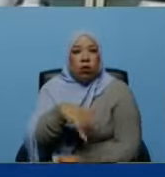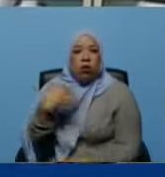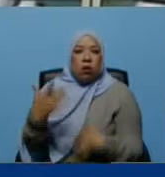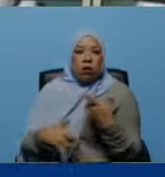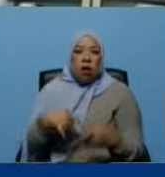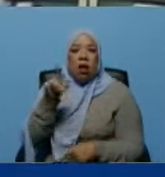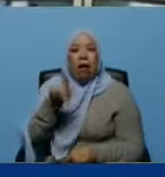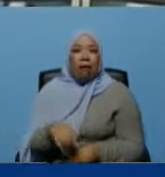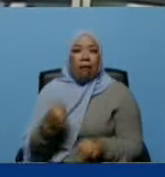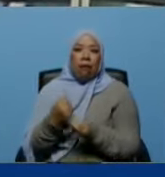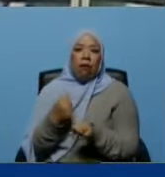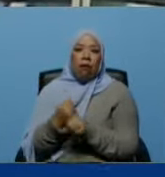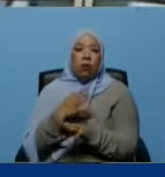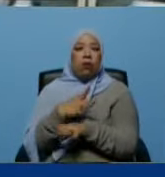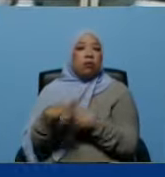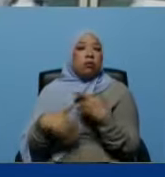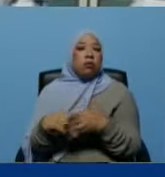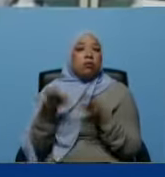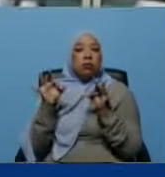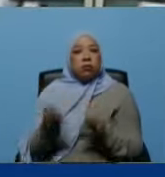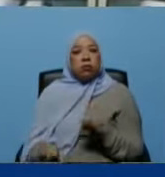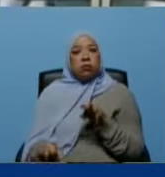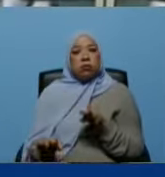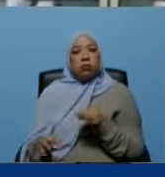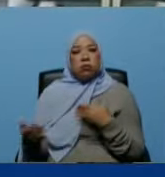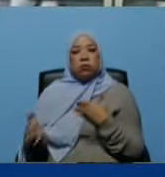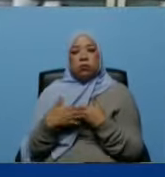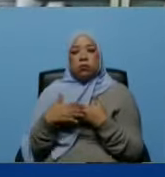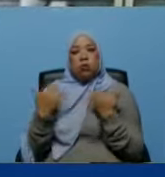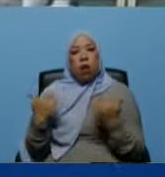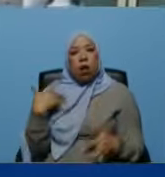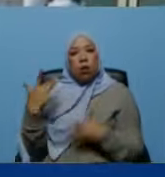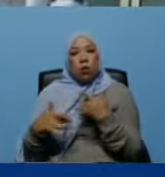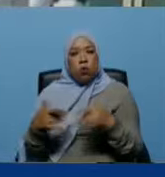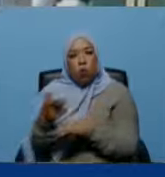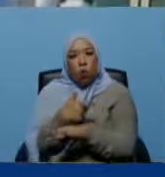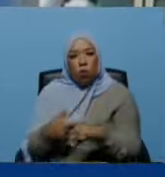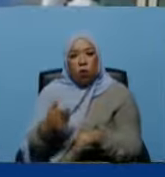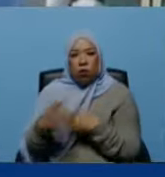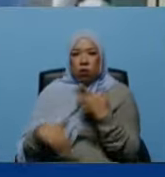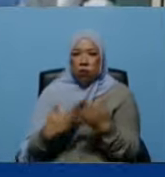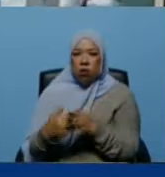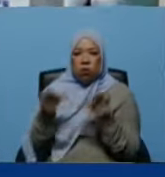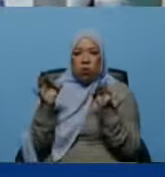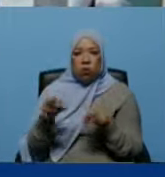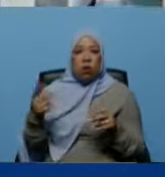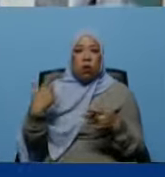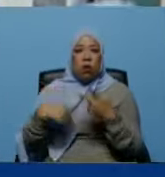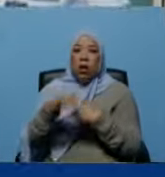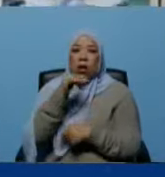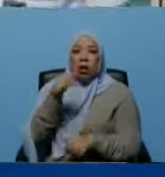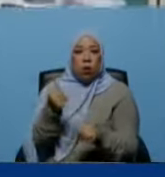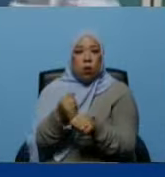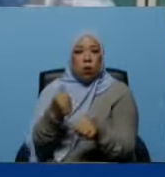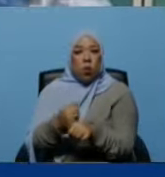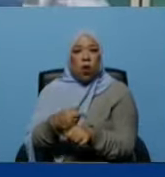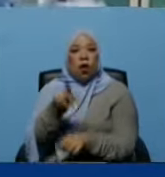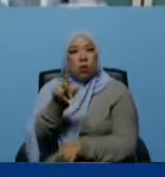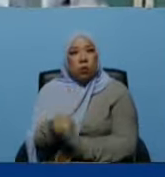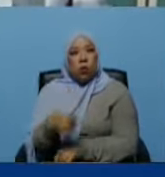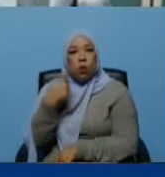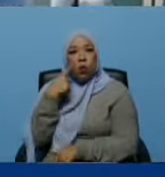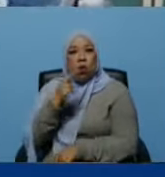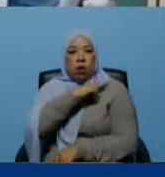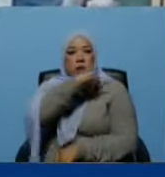también juegan un rol fundamental en lo que es esta gestión de gobierno nos pueda dar sus impresiones ella es